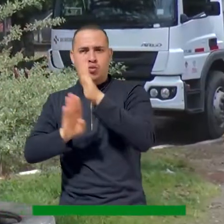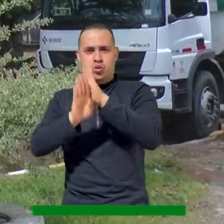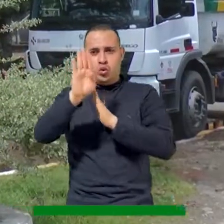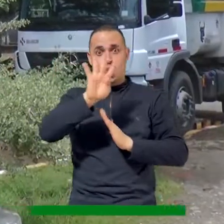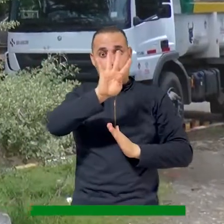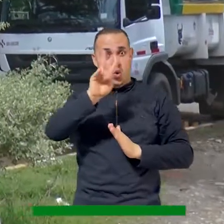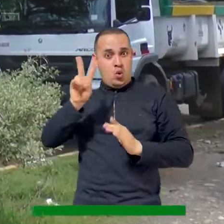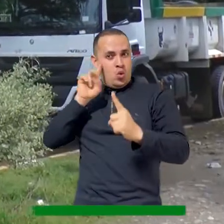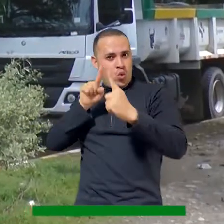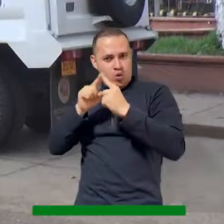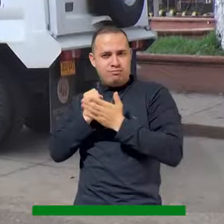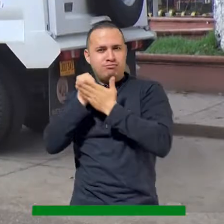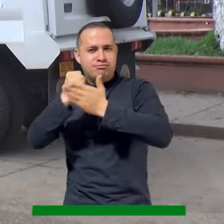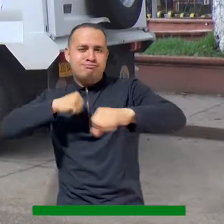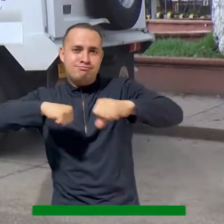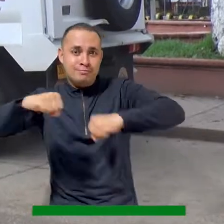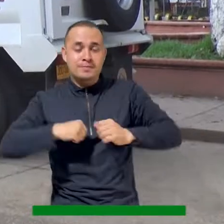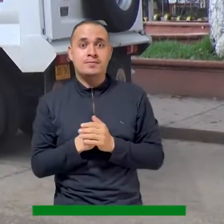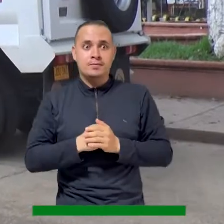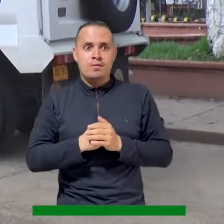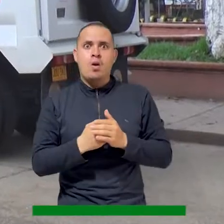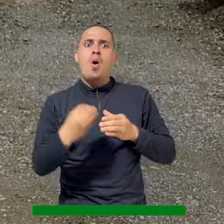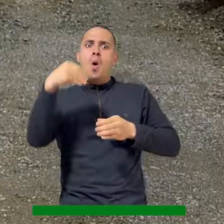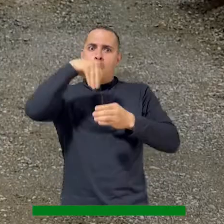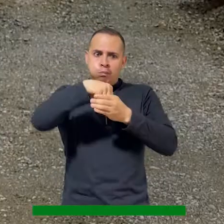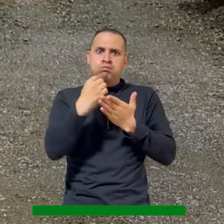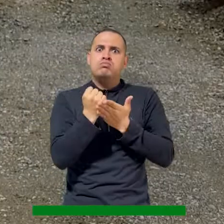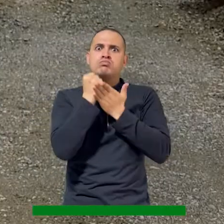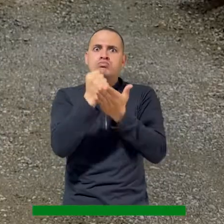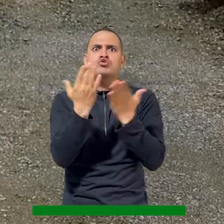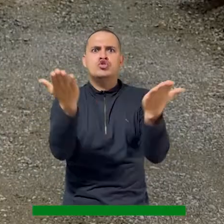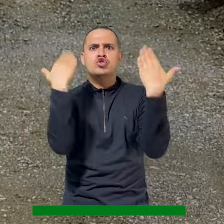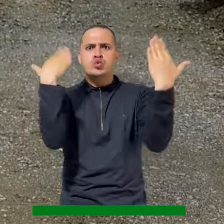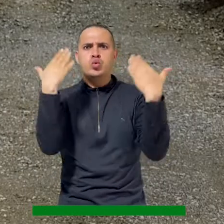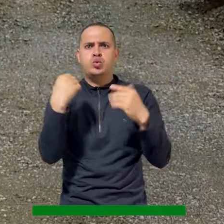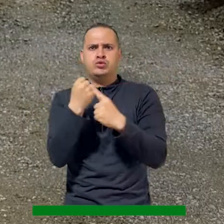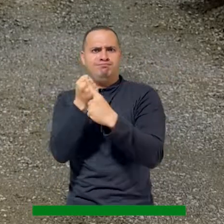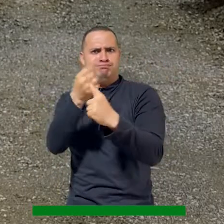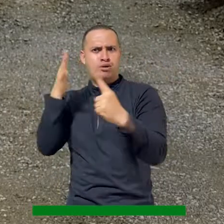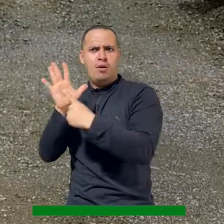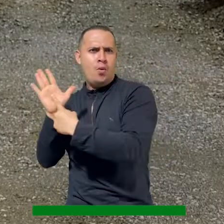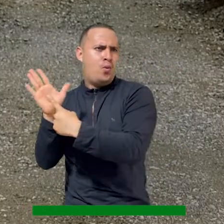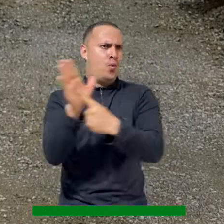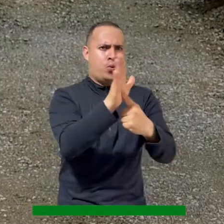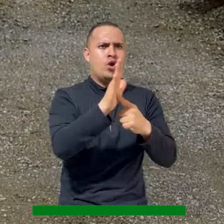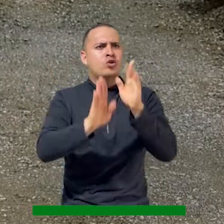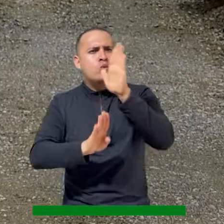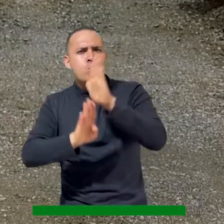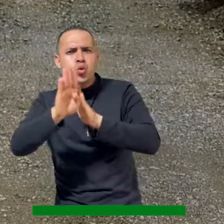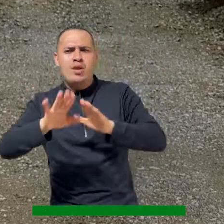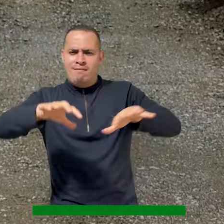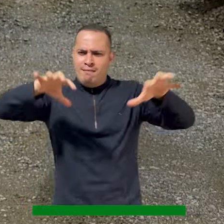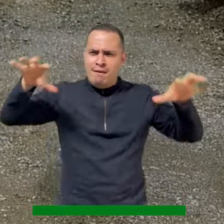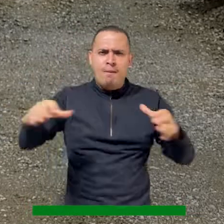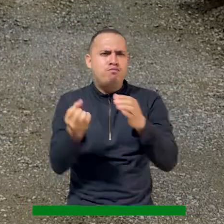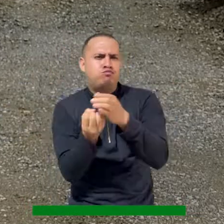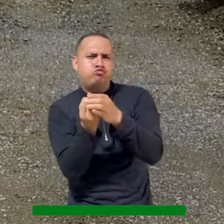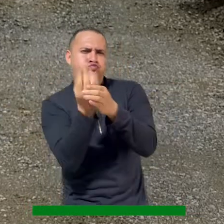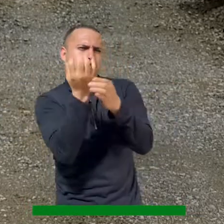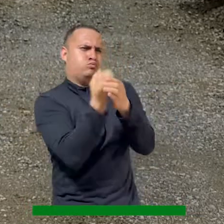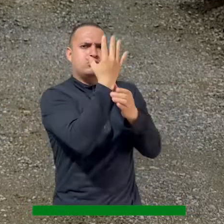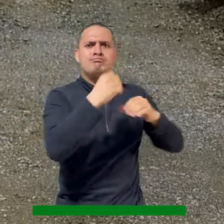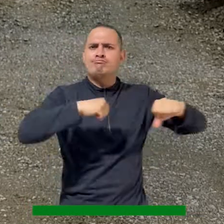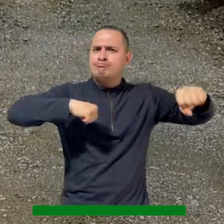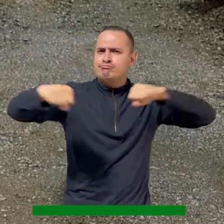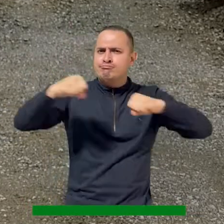Desarrollo 42 Motivos para Avanzar, las cuales contribuirán notablemente en el desarrollo de las actividades productivas